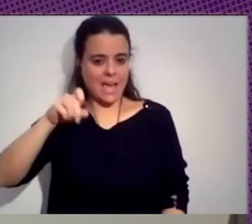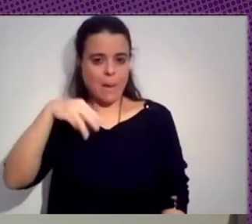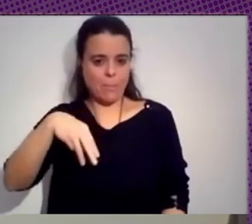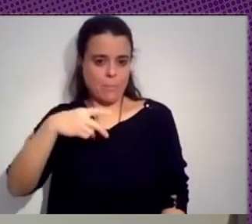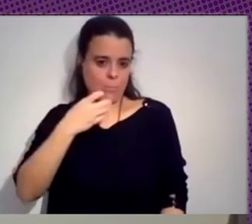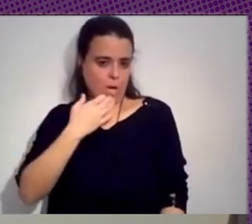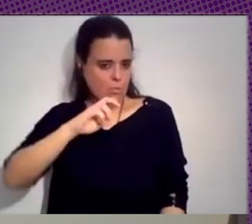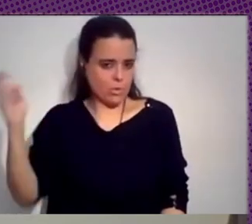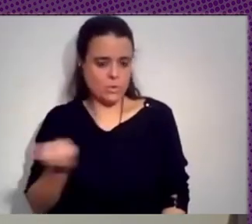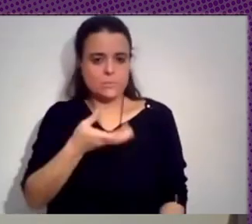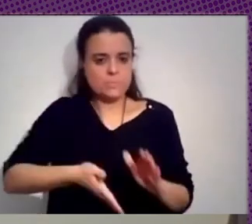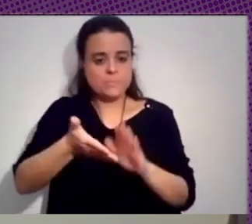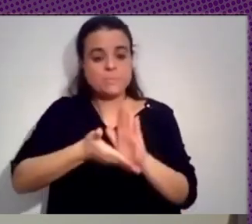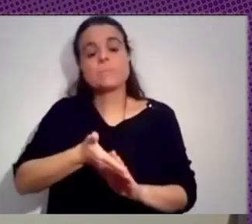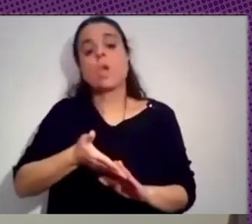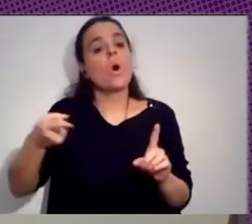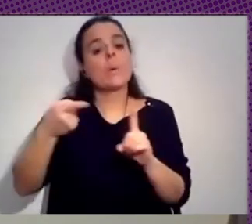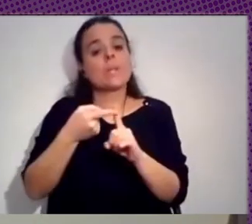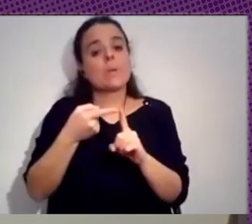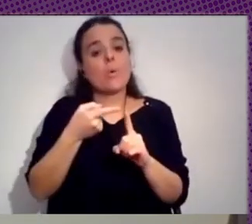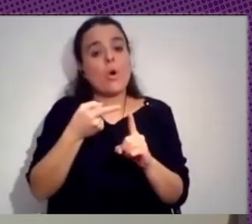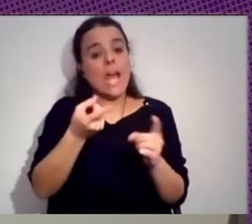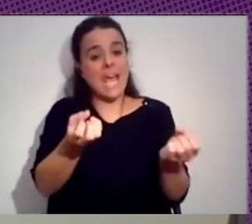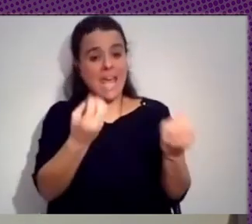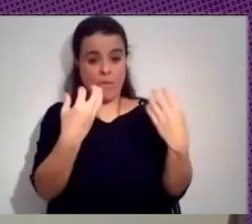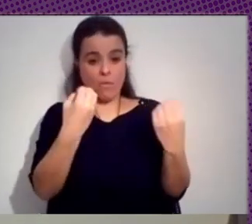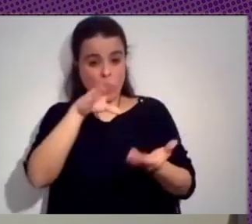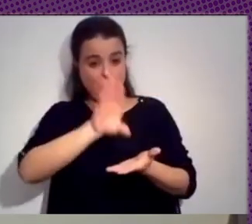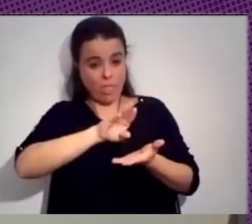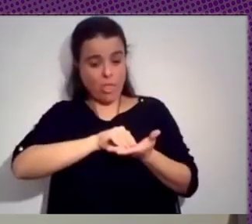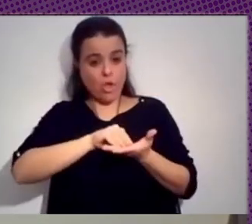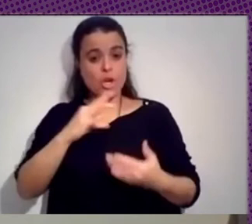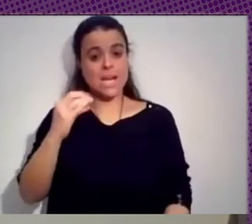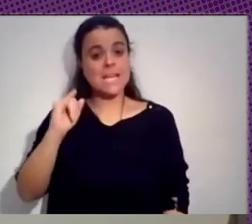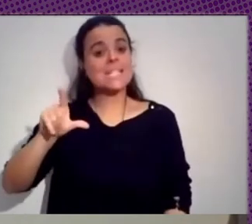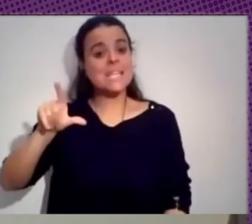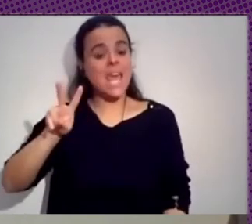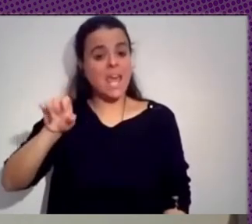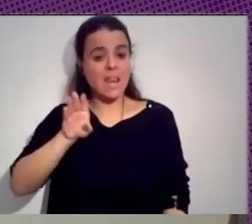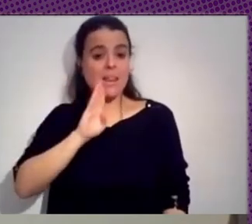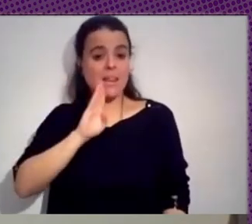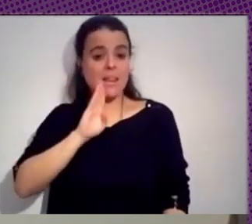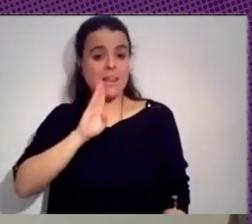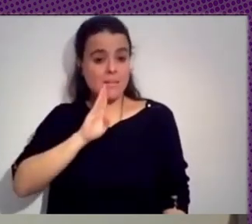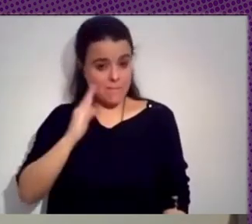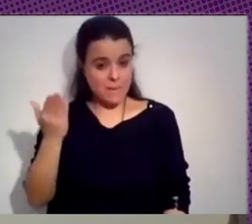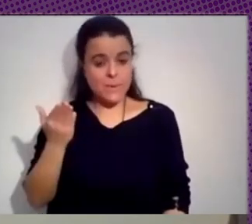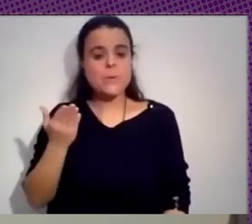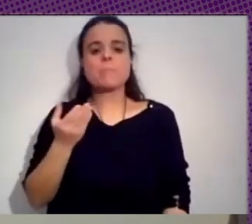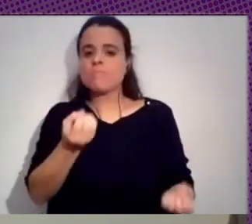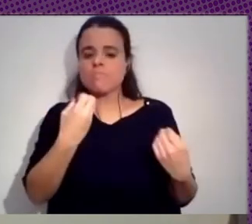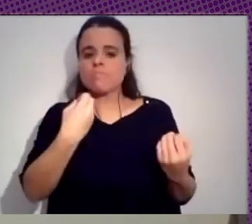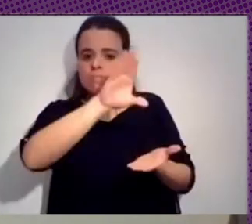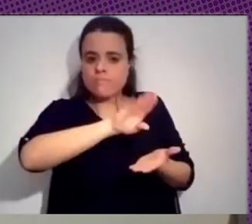información, esta misma información que les mostraba Silvia, digamos, que la pueda traer desde algún lado con toda